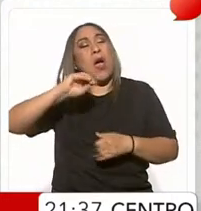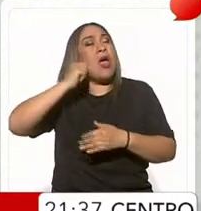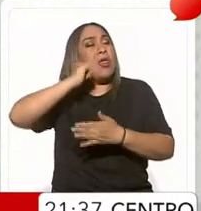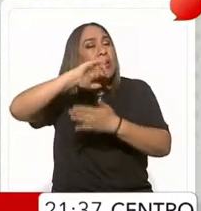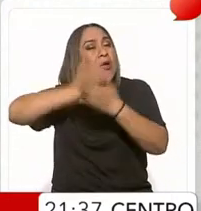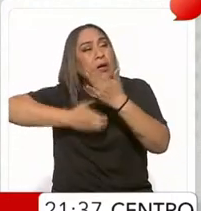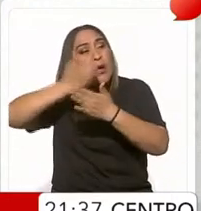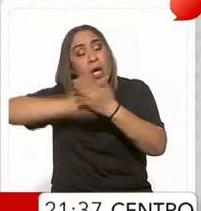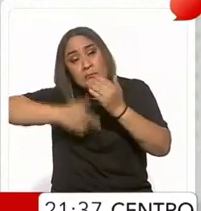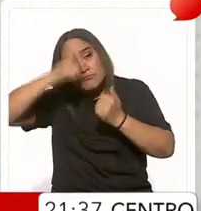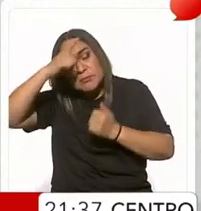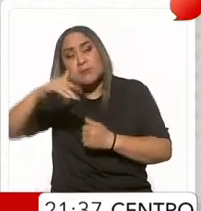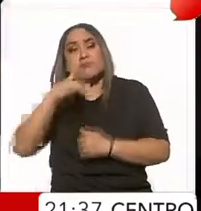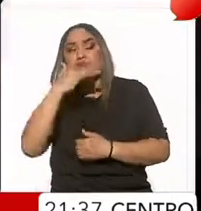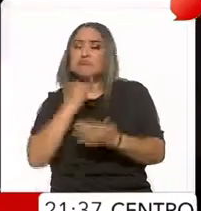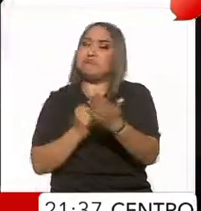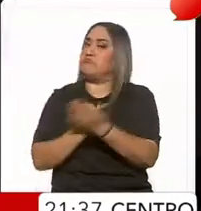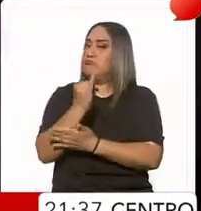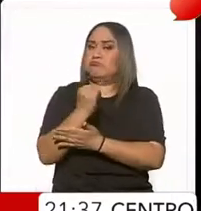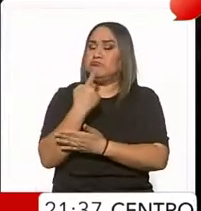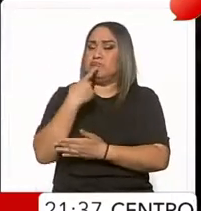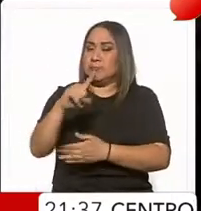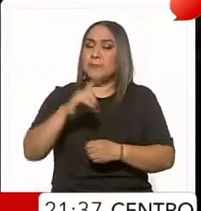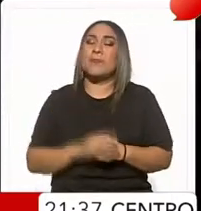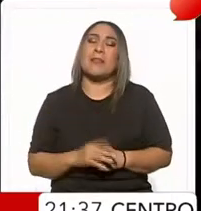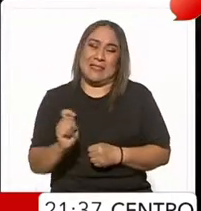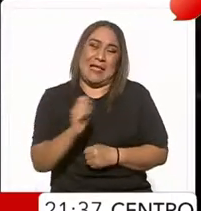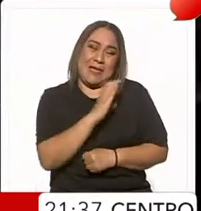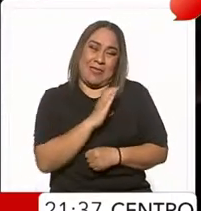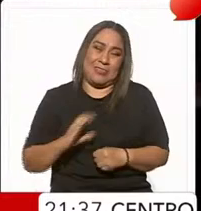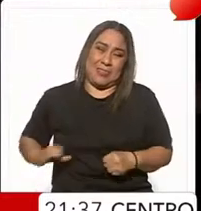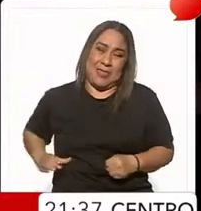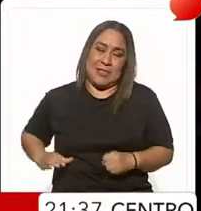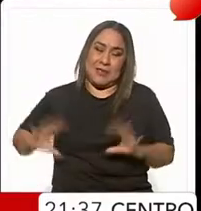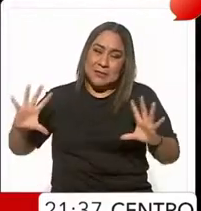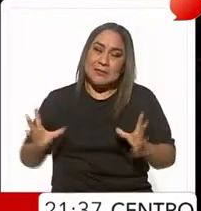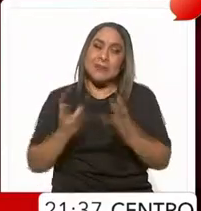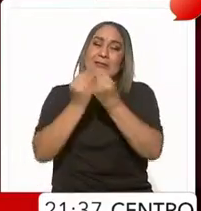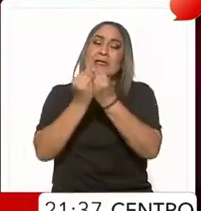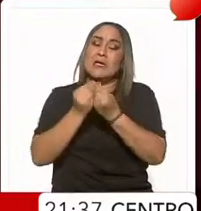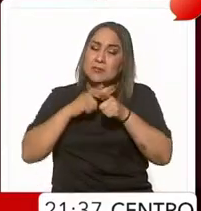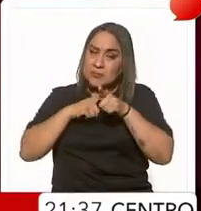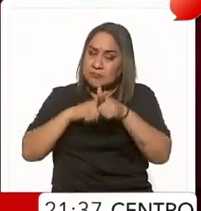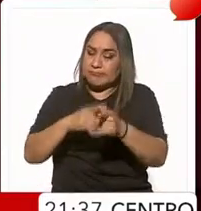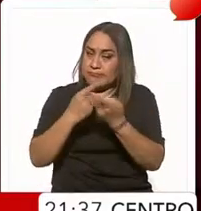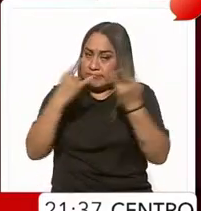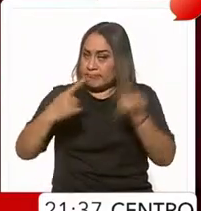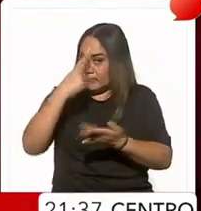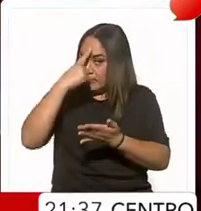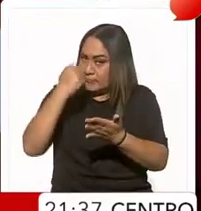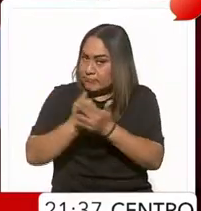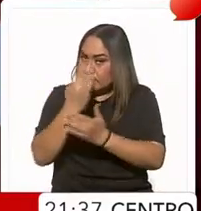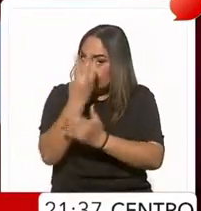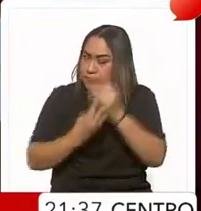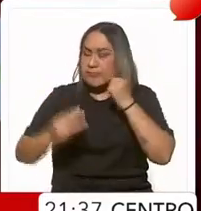en casos de corrupción. La candidata presidencial de la coalición Sigamos Haciendo Historia reconoció que para erradicar la corrupción en